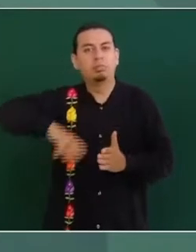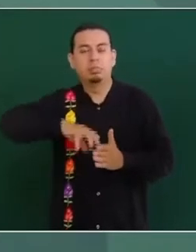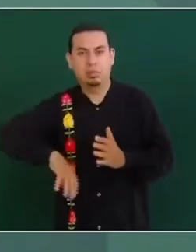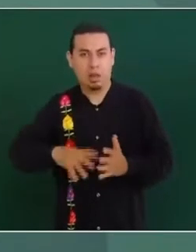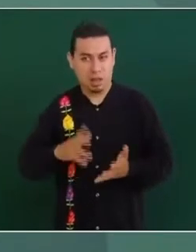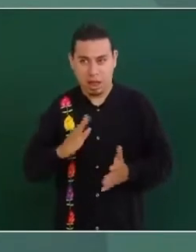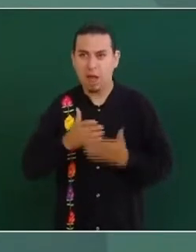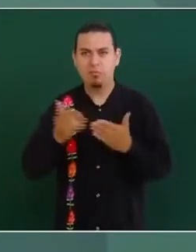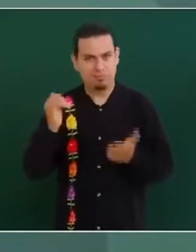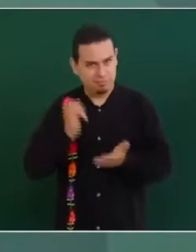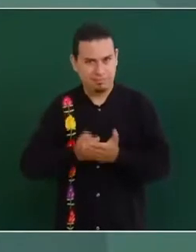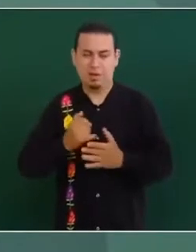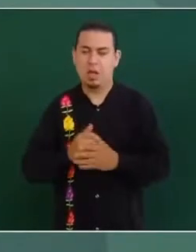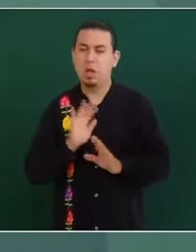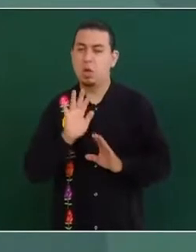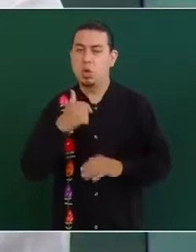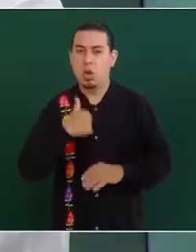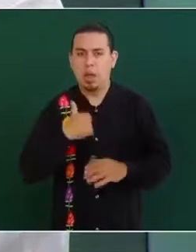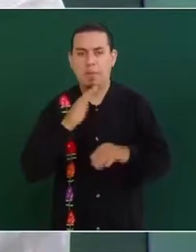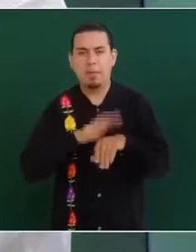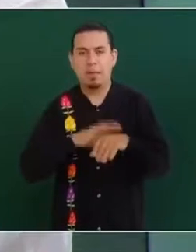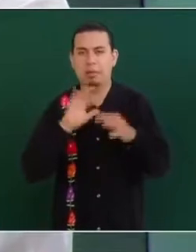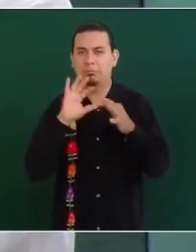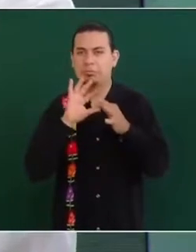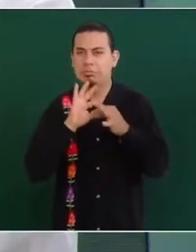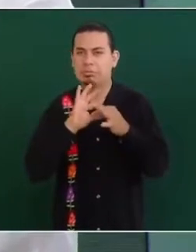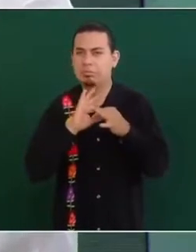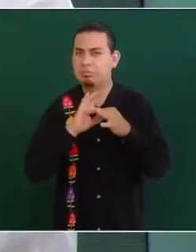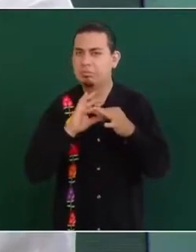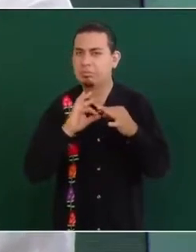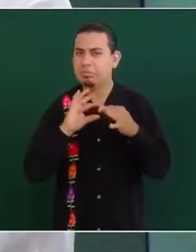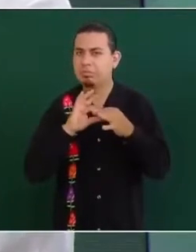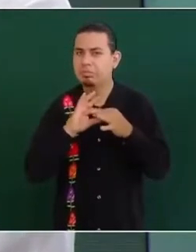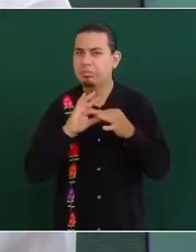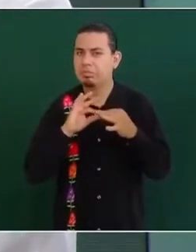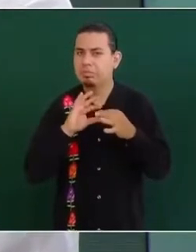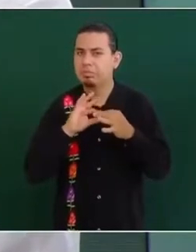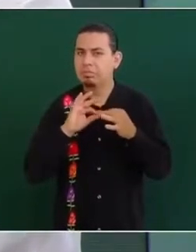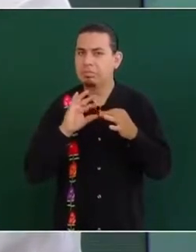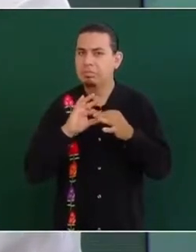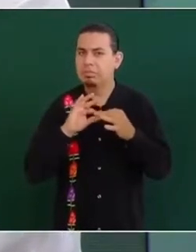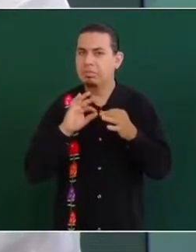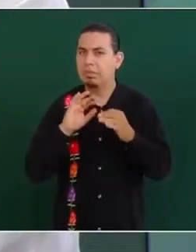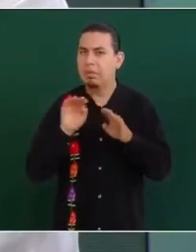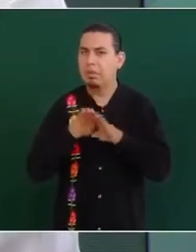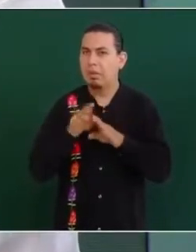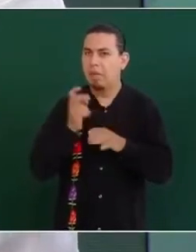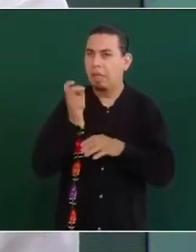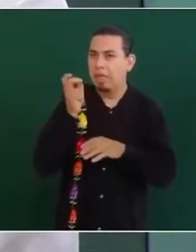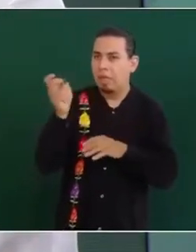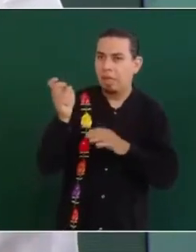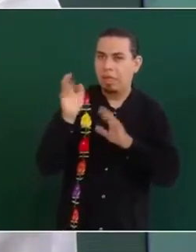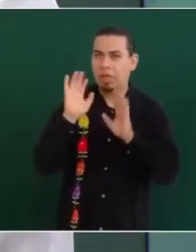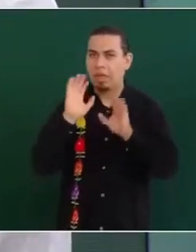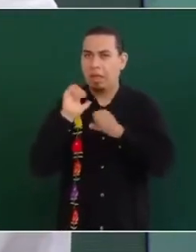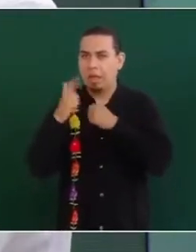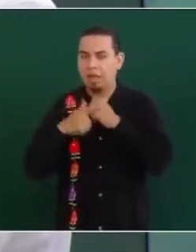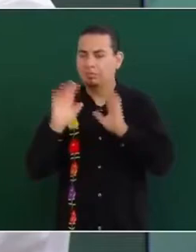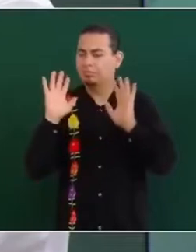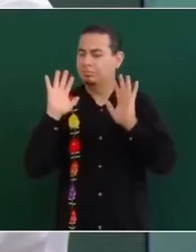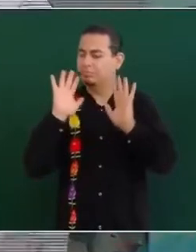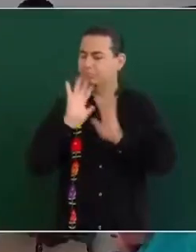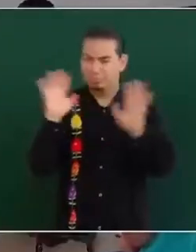no quiero personalizar nada particular,